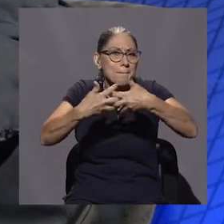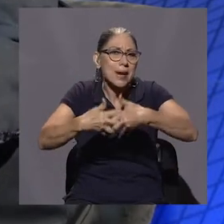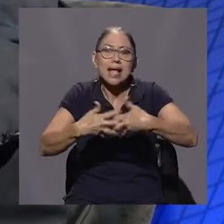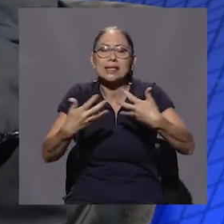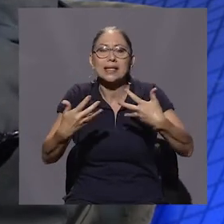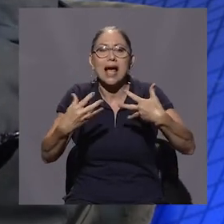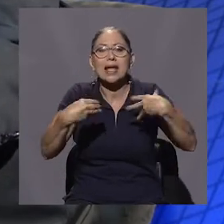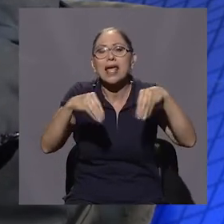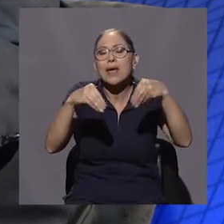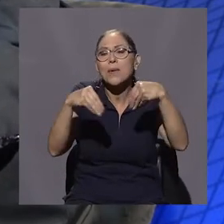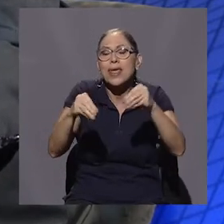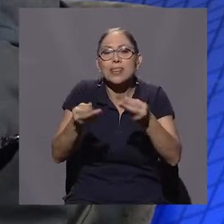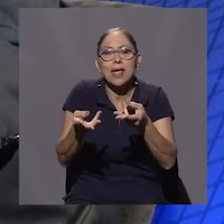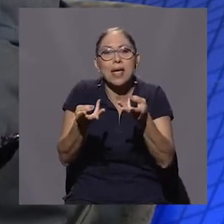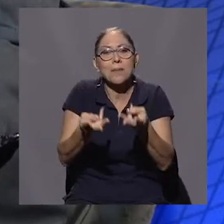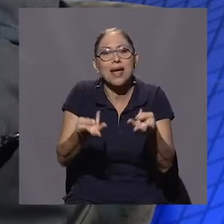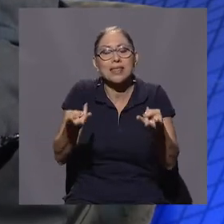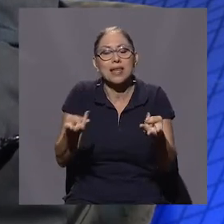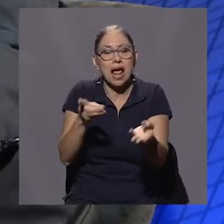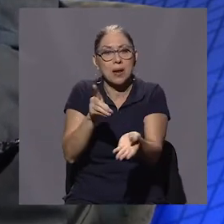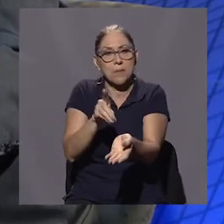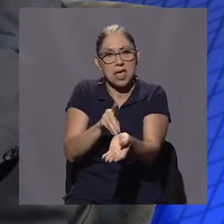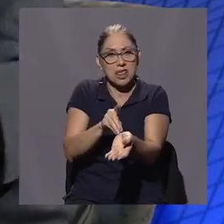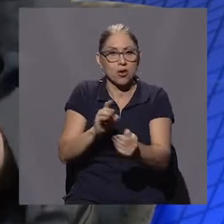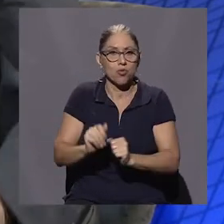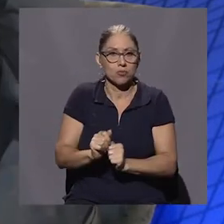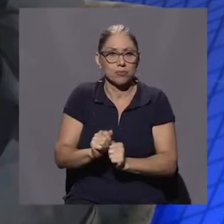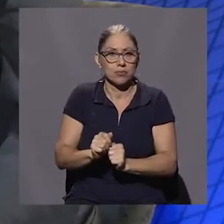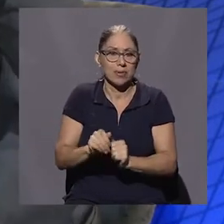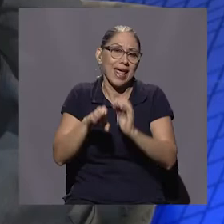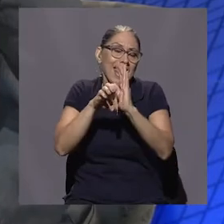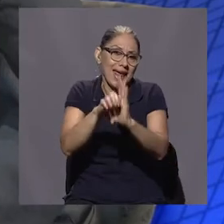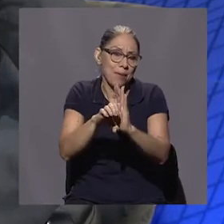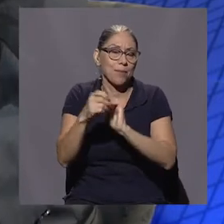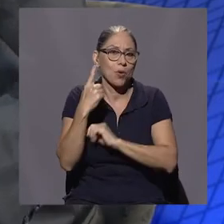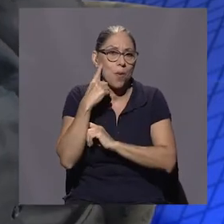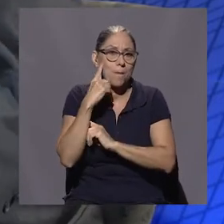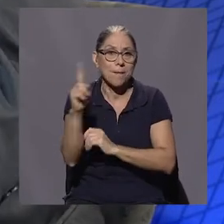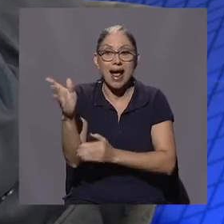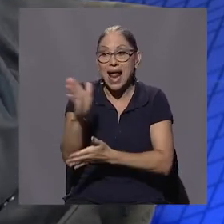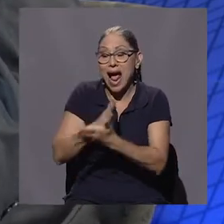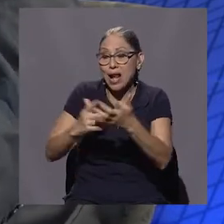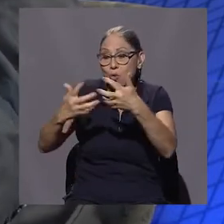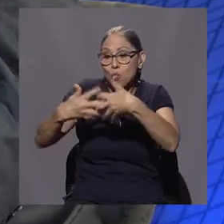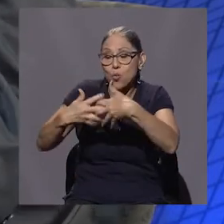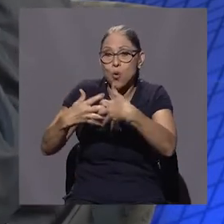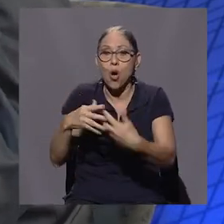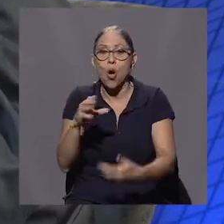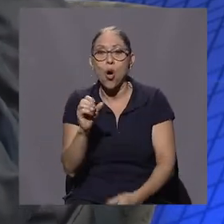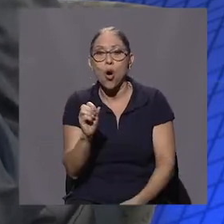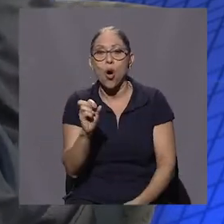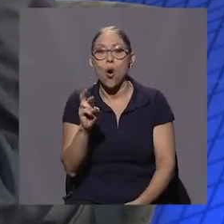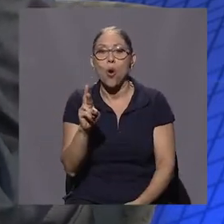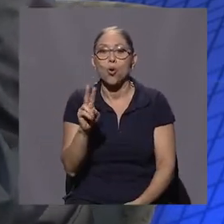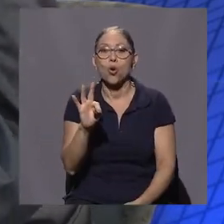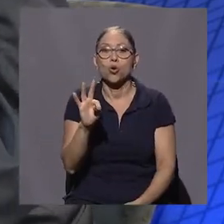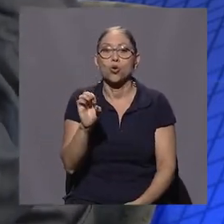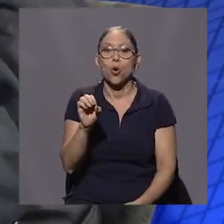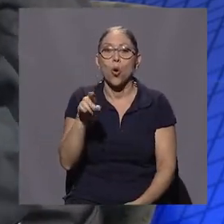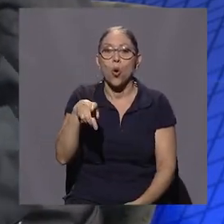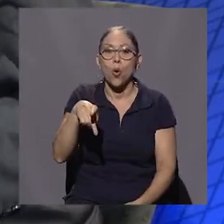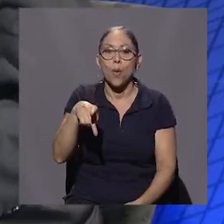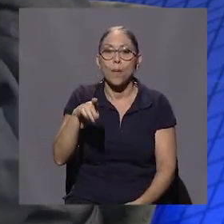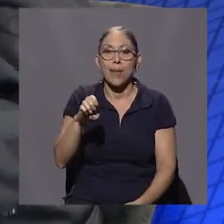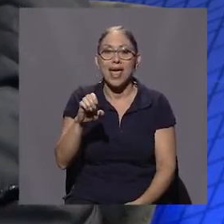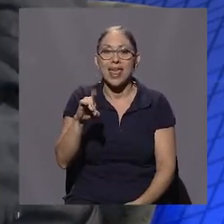material médico para cuestiones de ortopedia y la estafa en 5 mil millones,